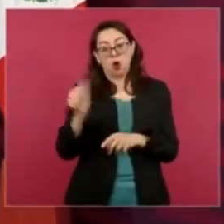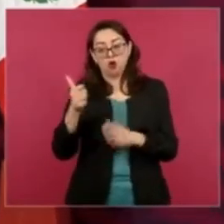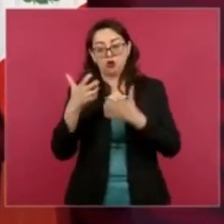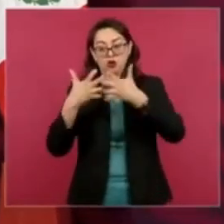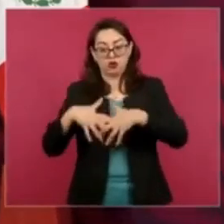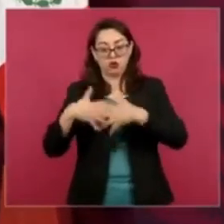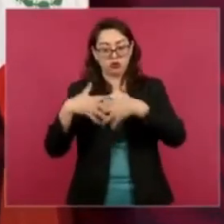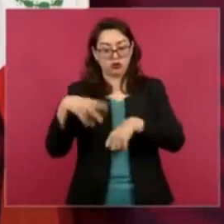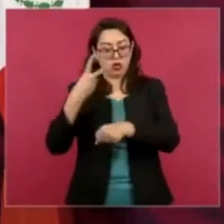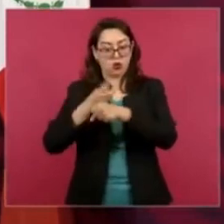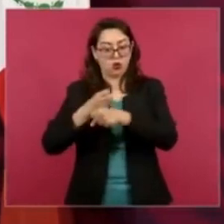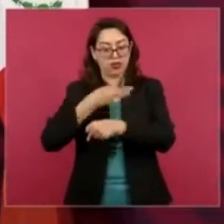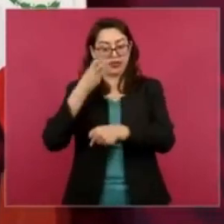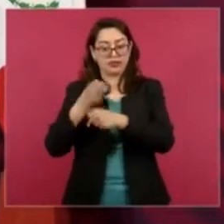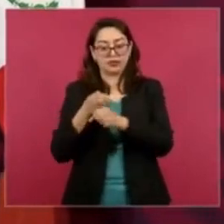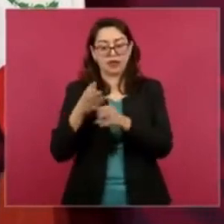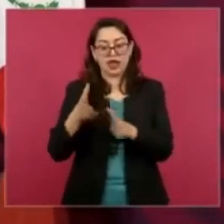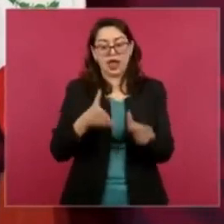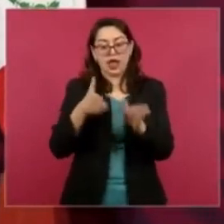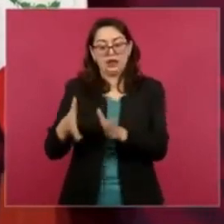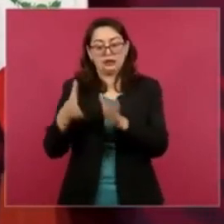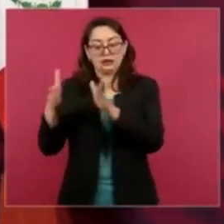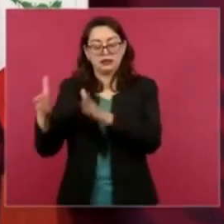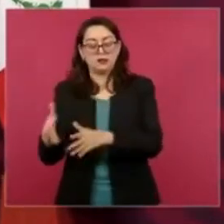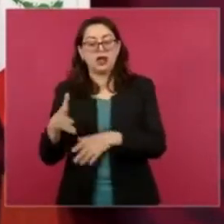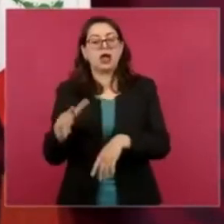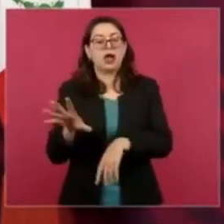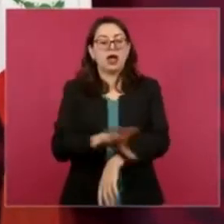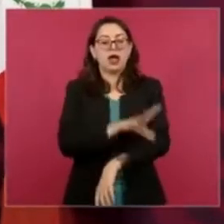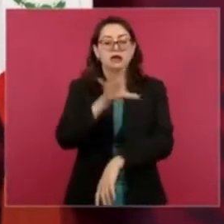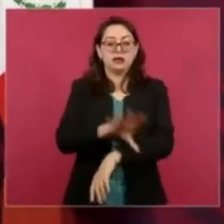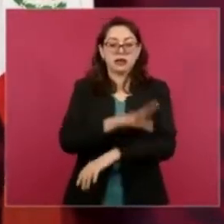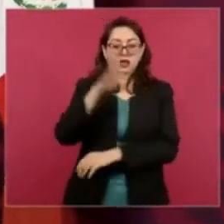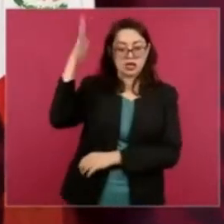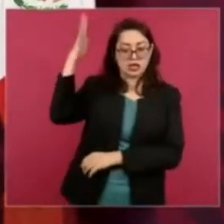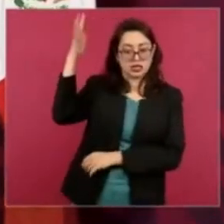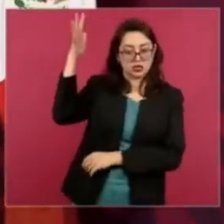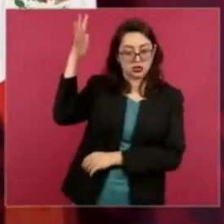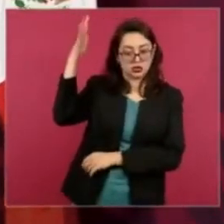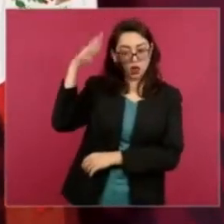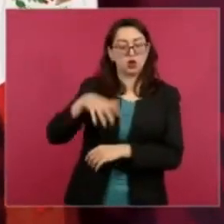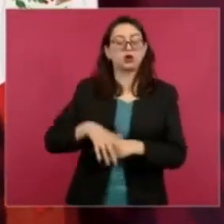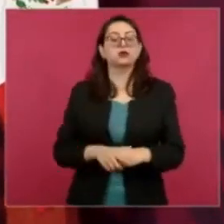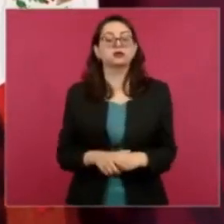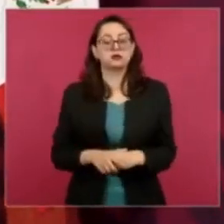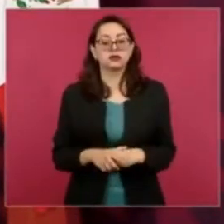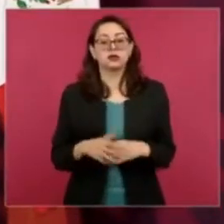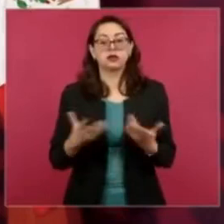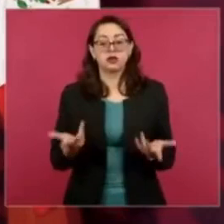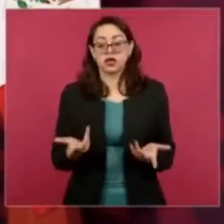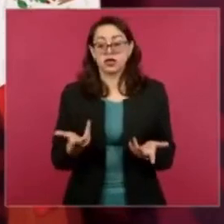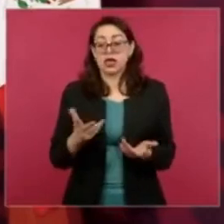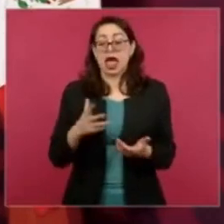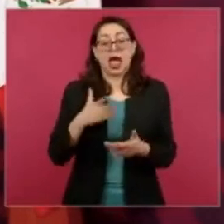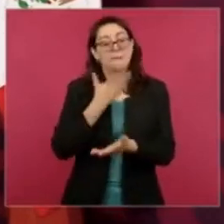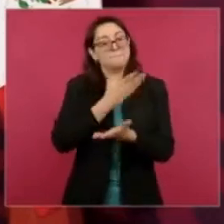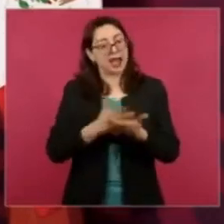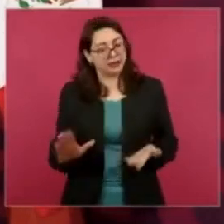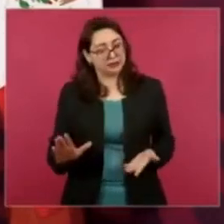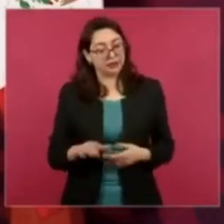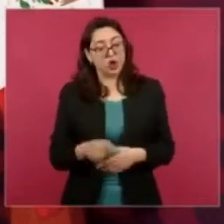en Peñasco. Van a quedar los proyectos para cuatro plantas